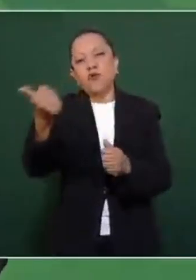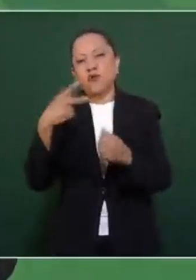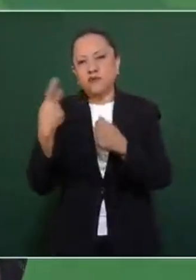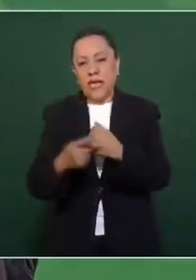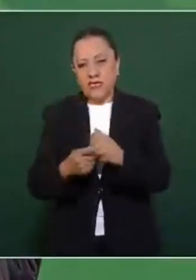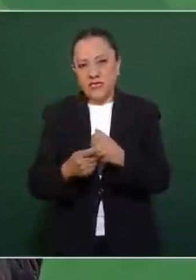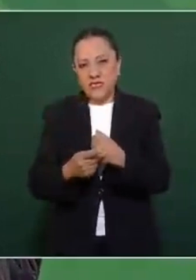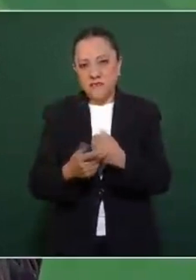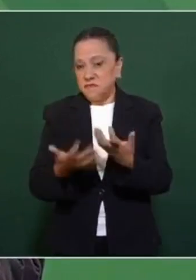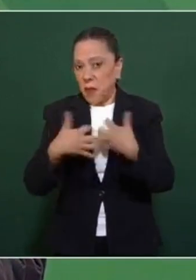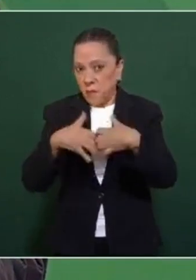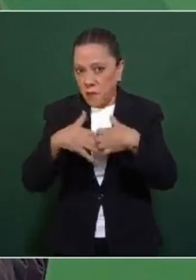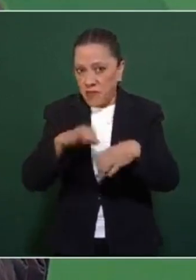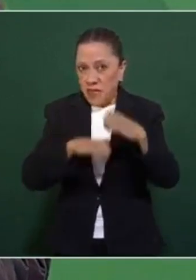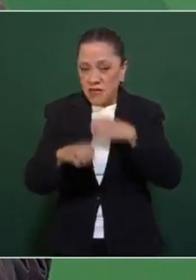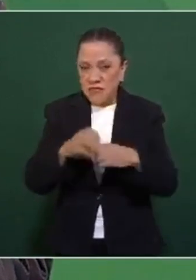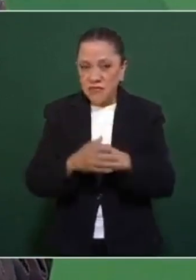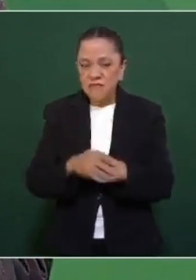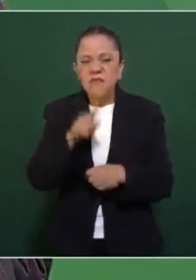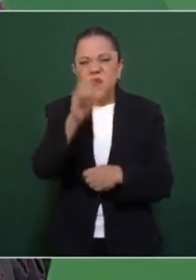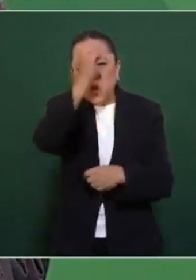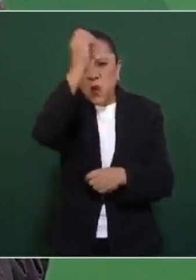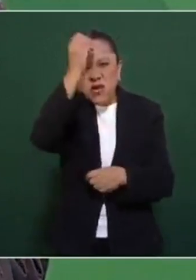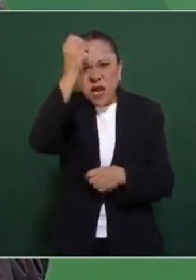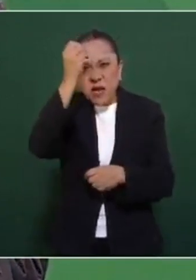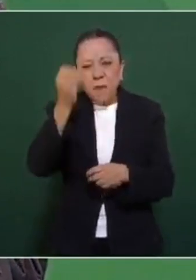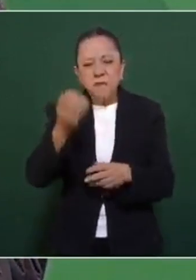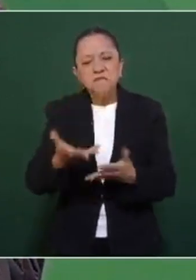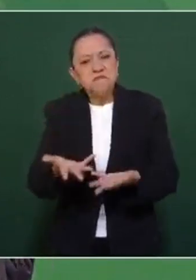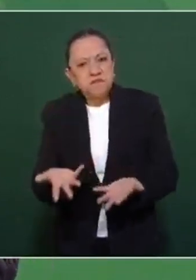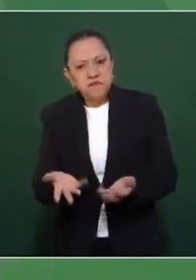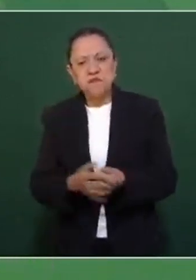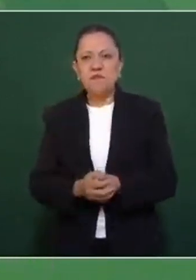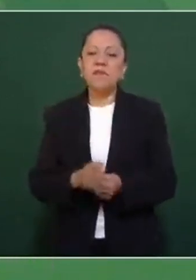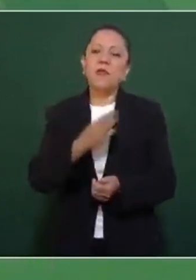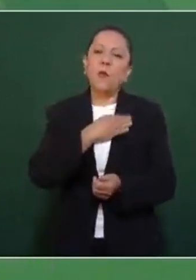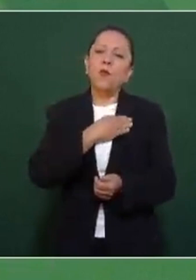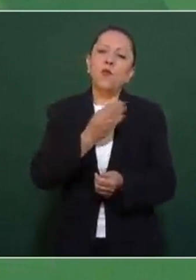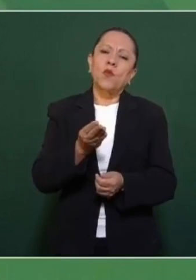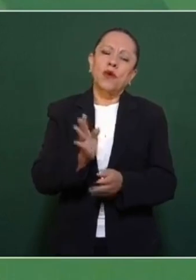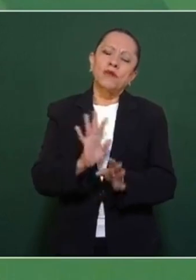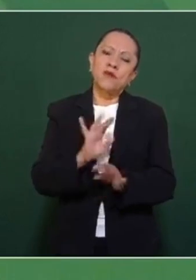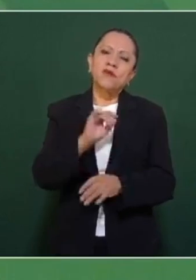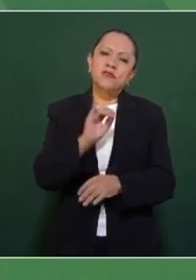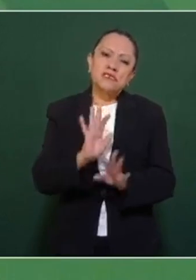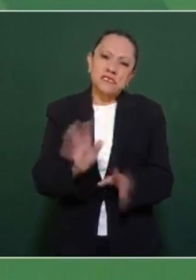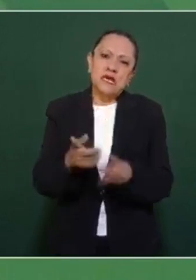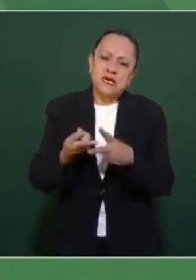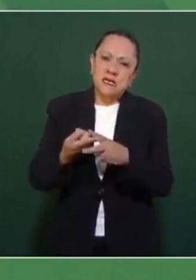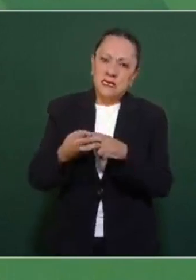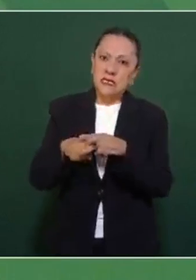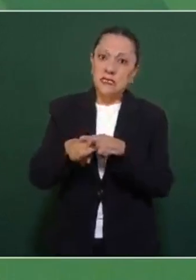se está ya iniciando